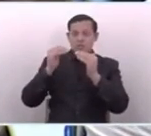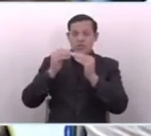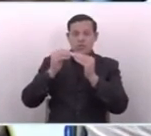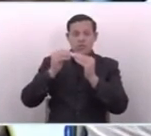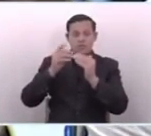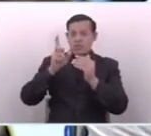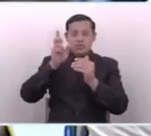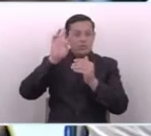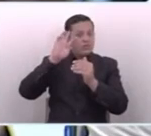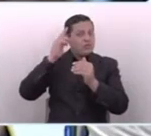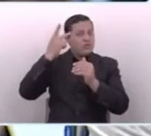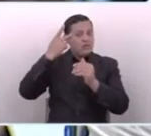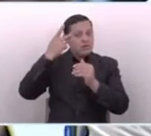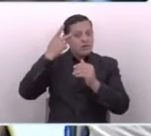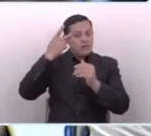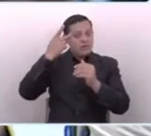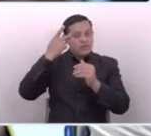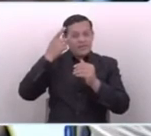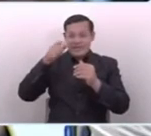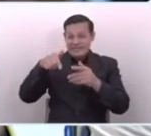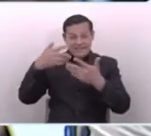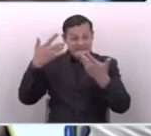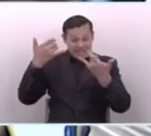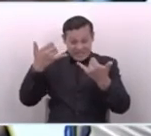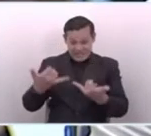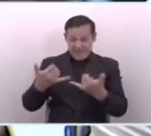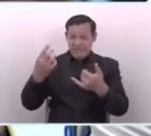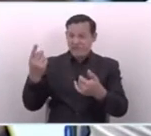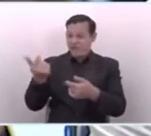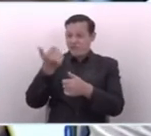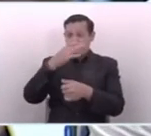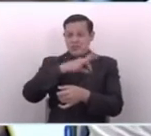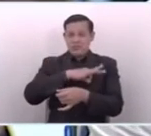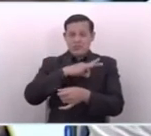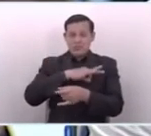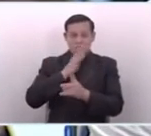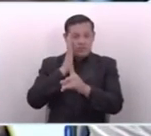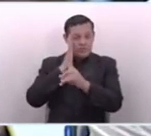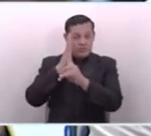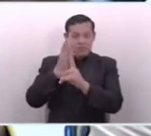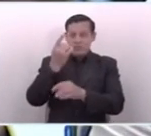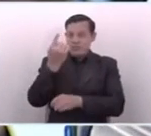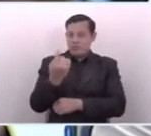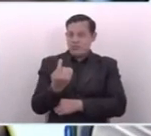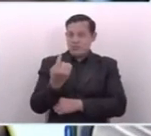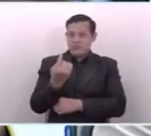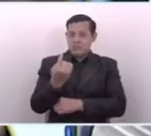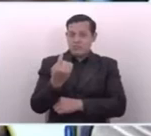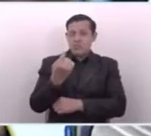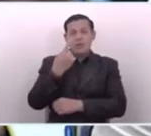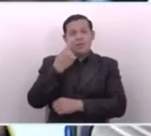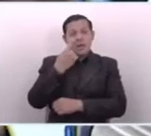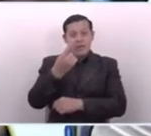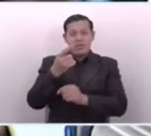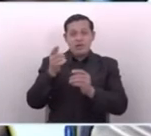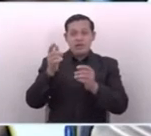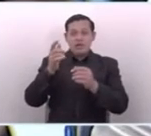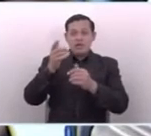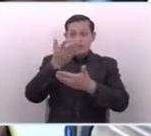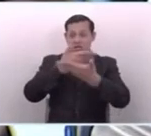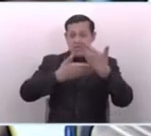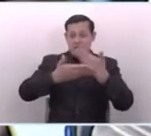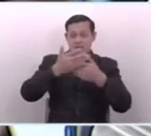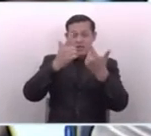no significa inmediatamente un beneficio directo a la gente. Si no veamos, ahí hay tratados de libre